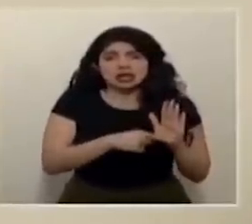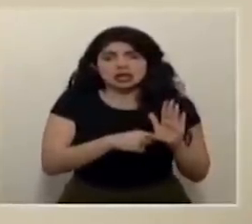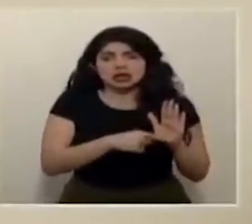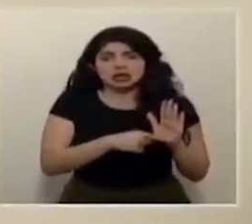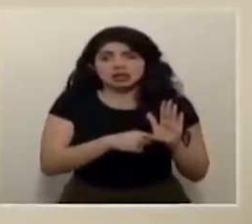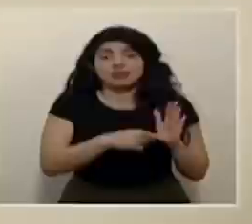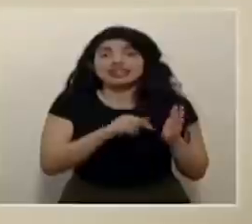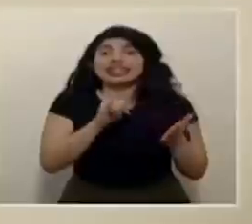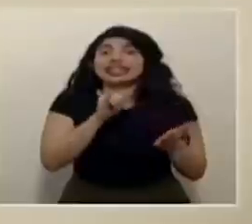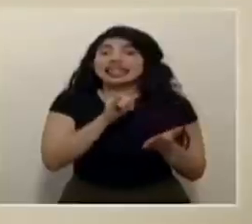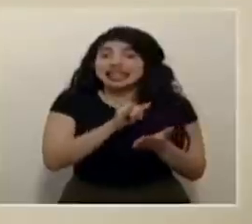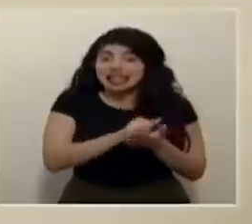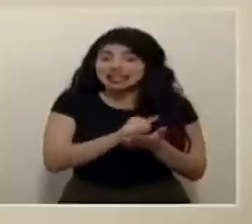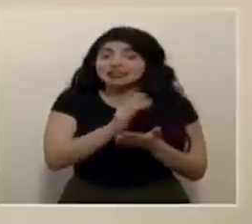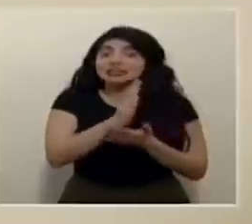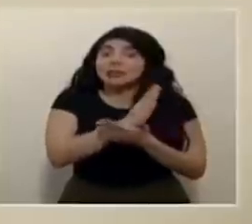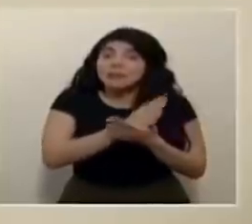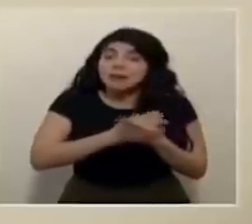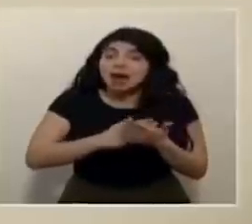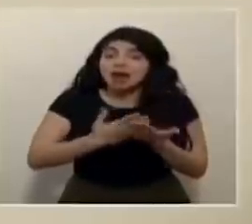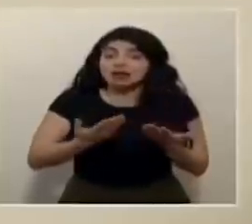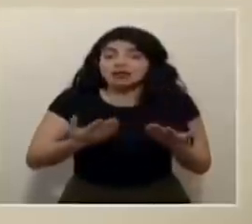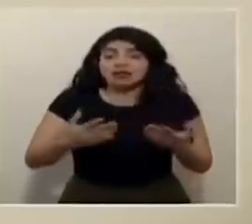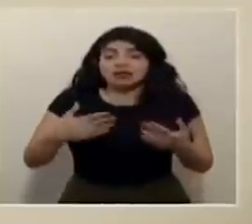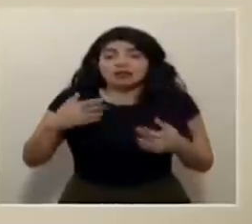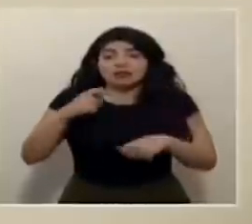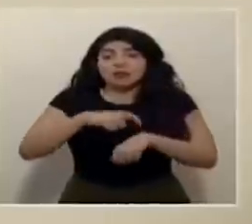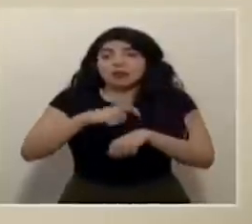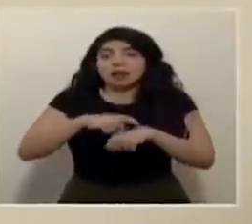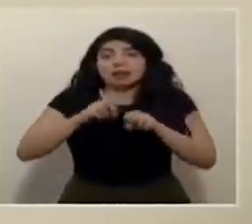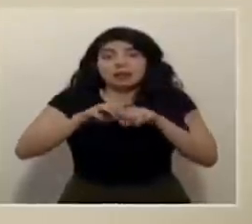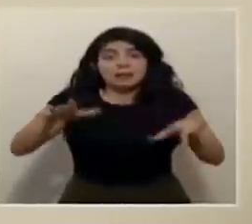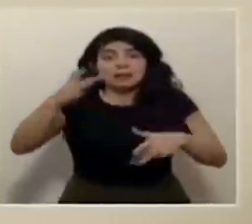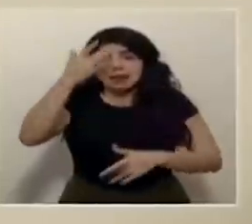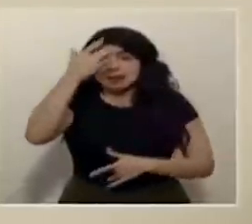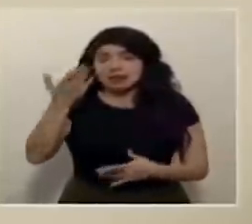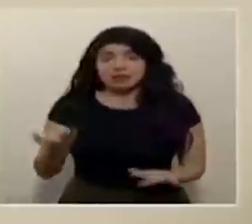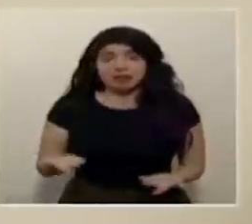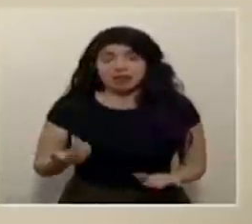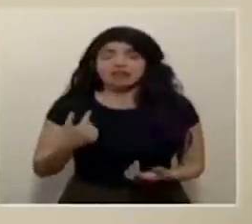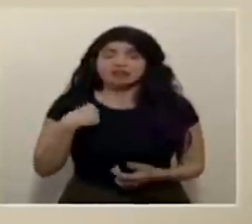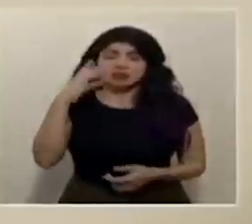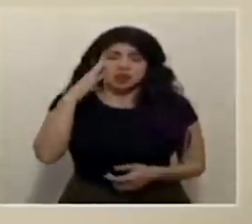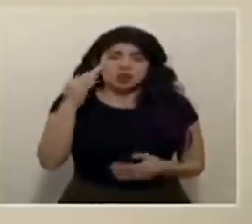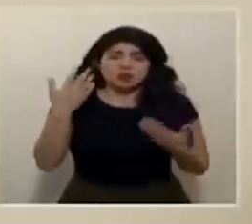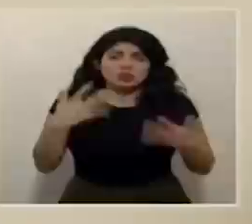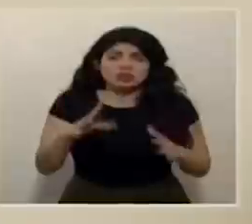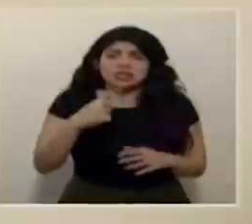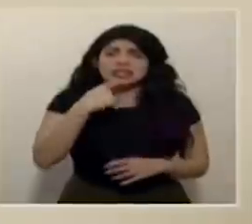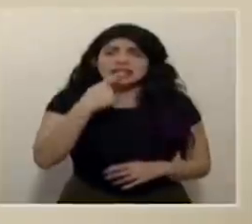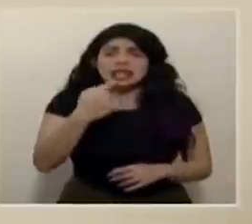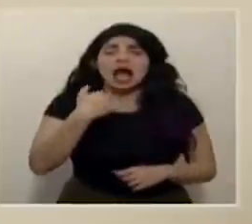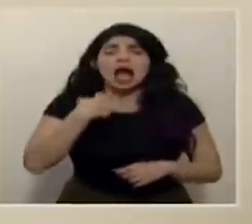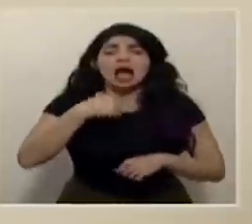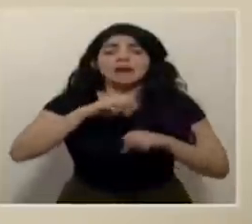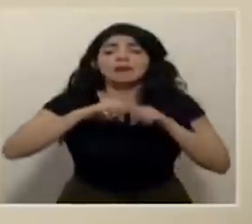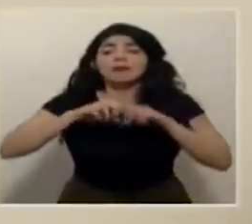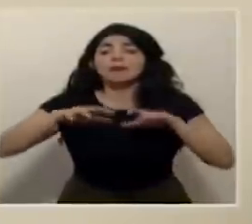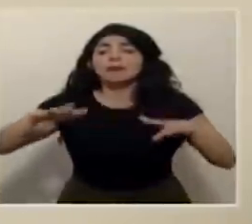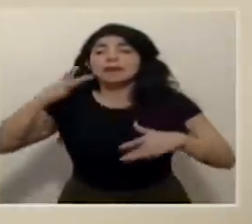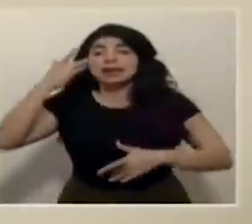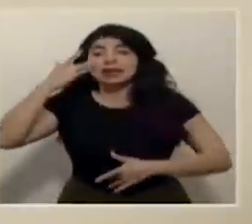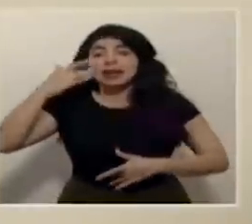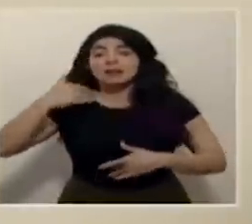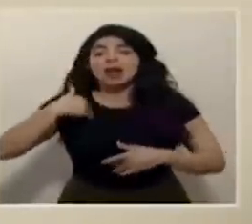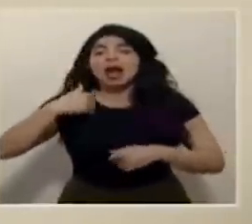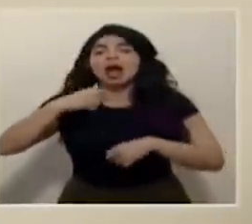y eso es parte de la dinámica de vivir en una pandemia yo creo que pues como hemos dicho hay diferentes momentos epidemiológicos en medio